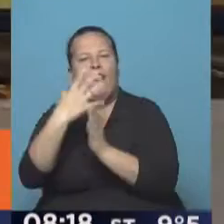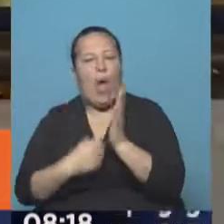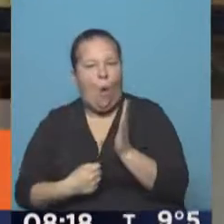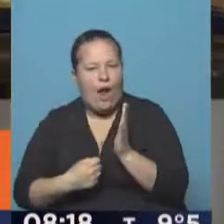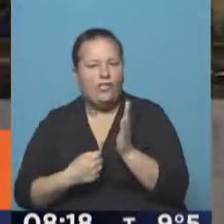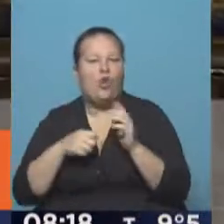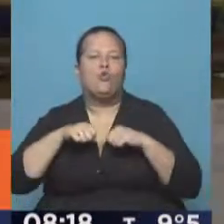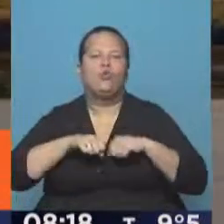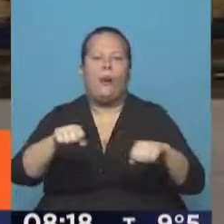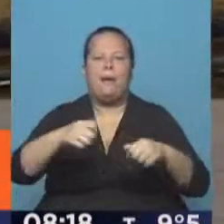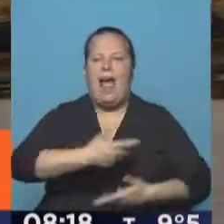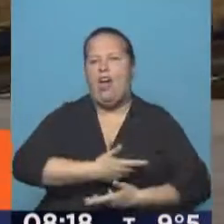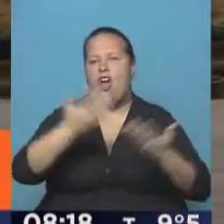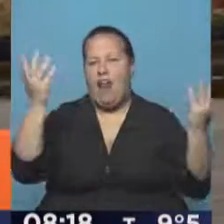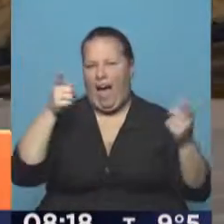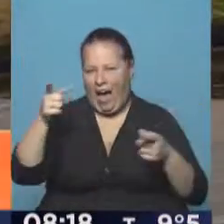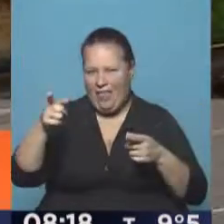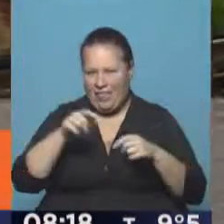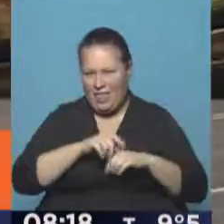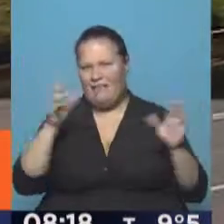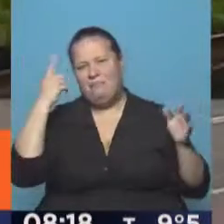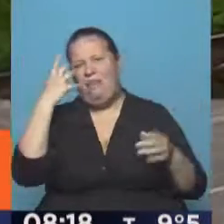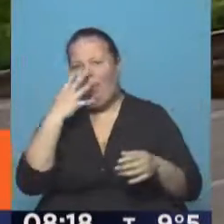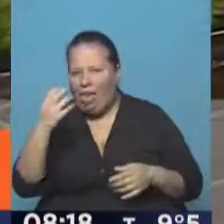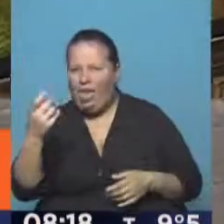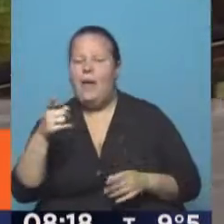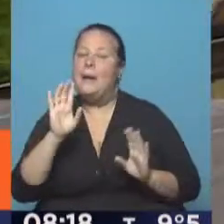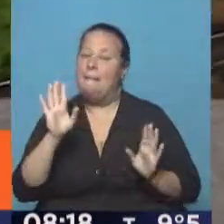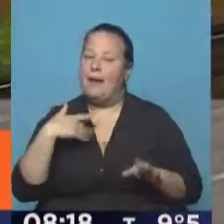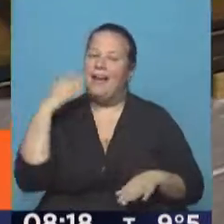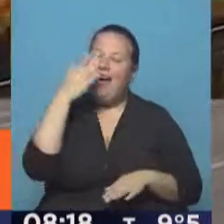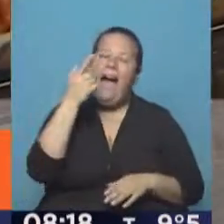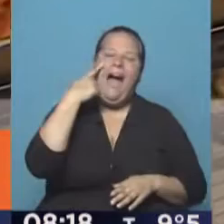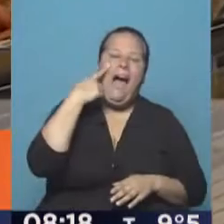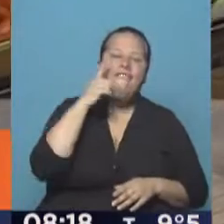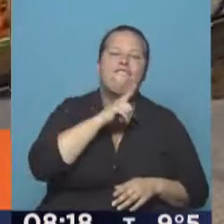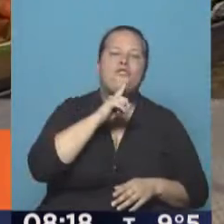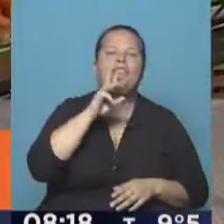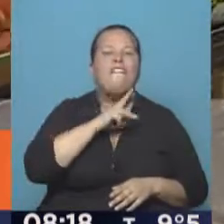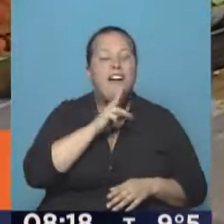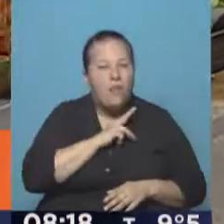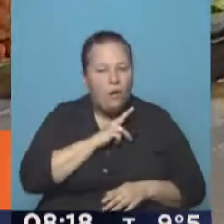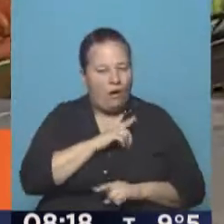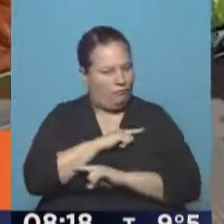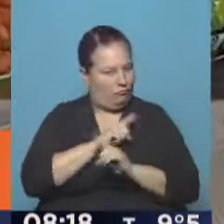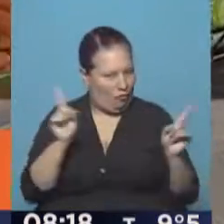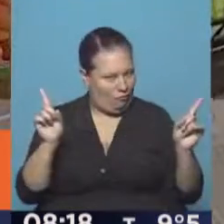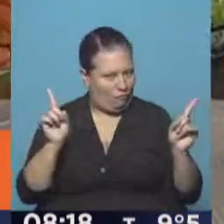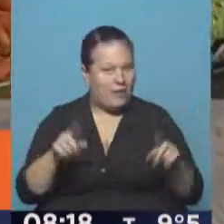en las grandes cadenas de supermercados. Pero fuimos a ver frutas y verduras y no.